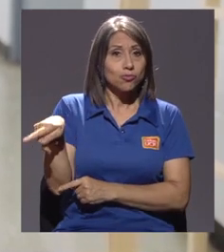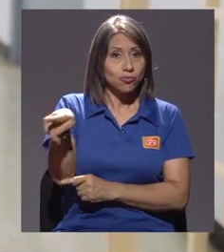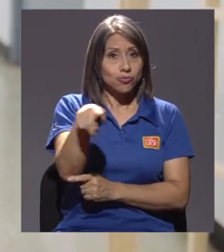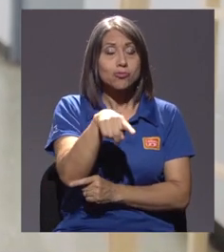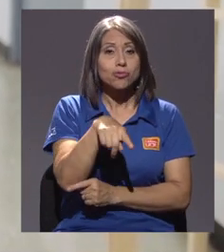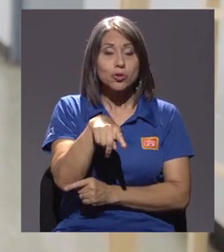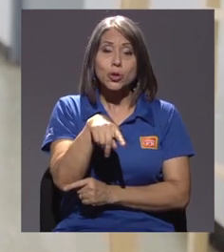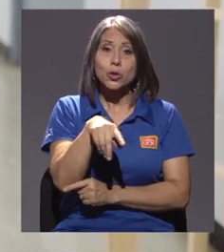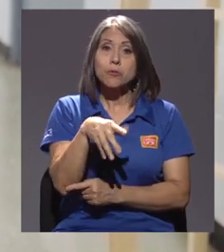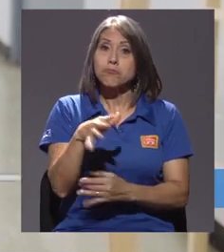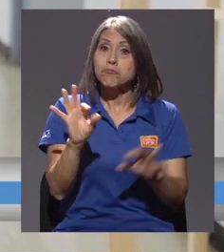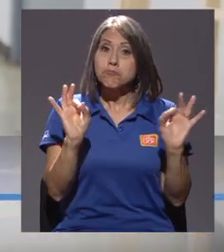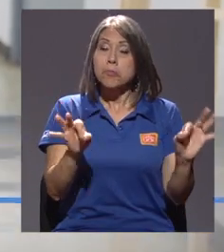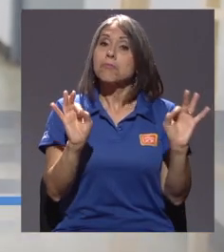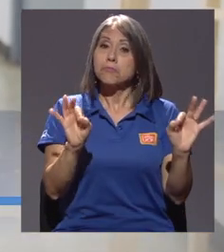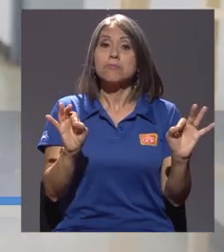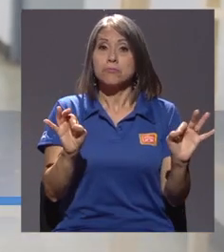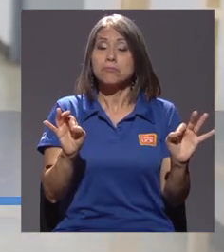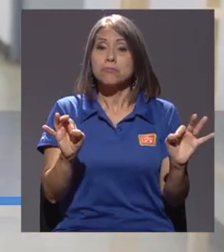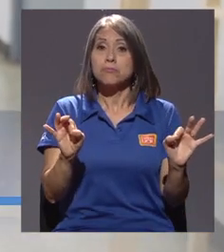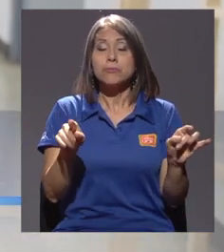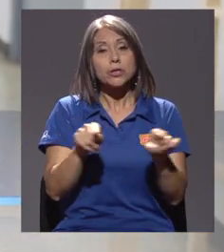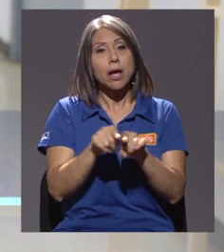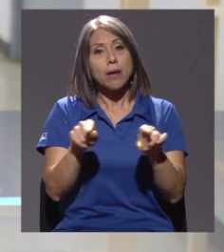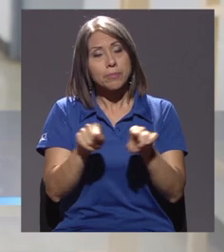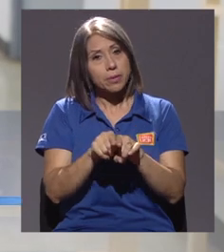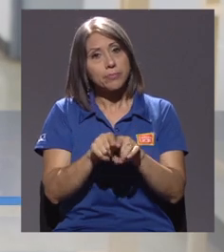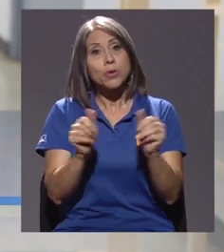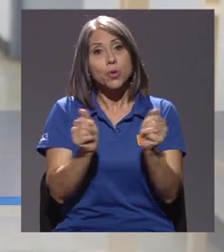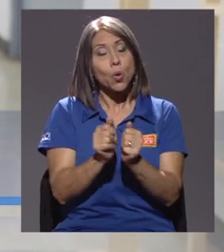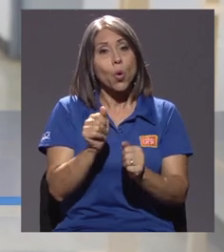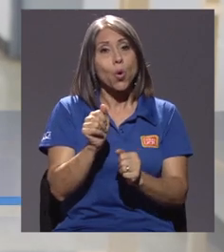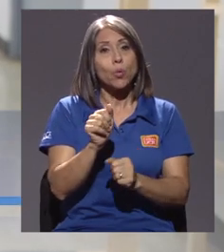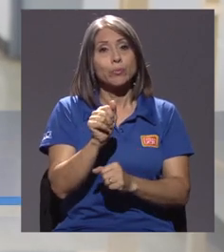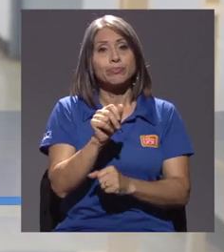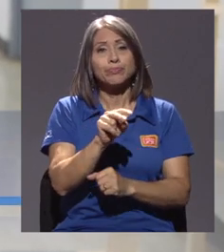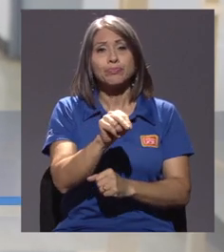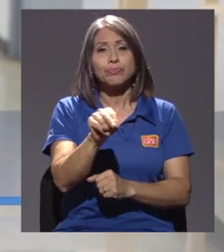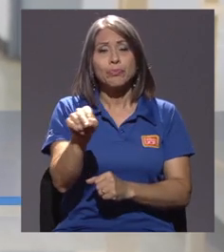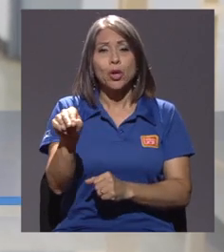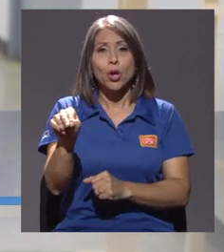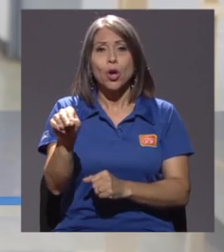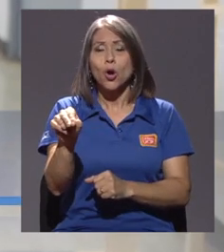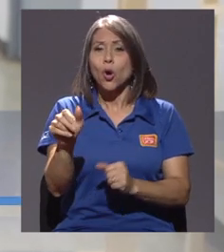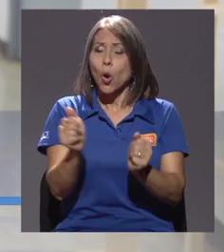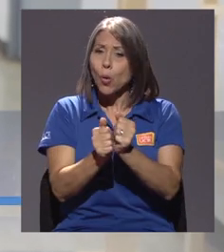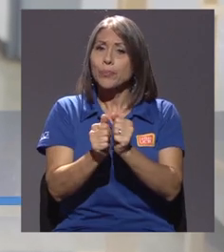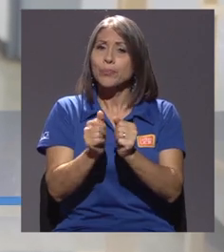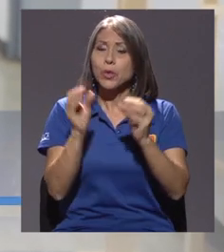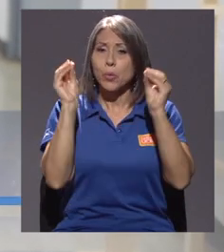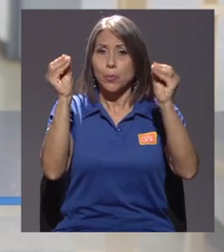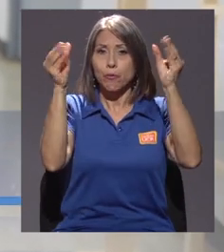es bien y también con los